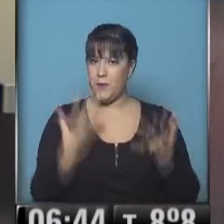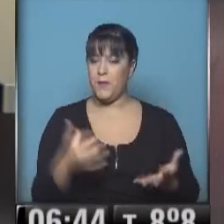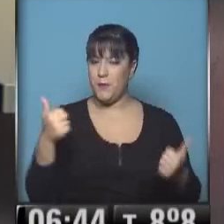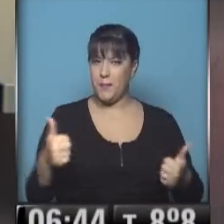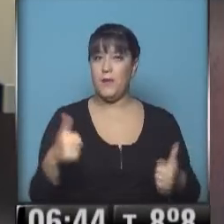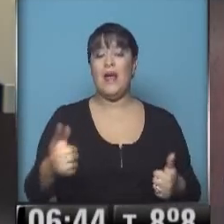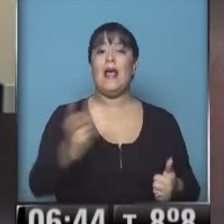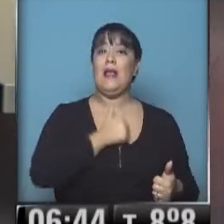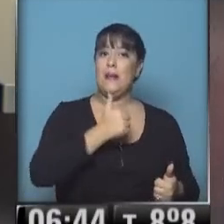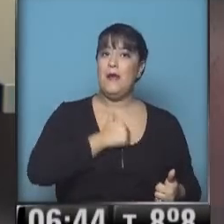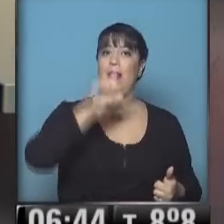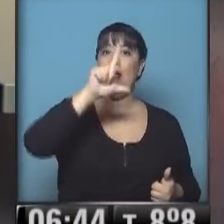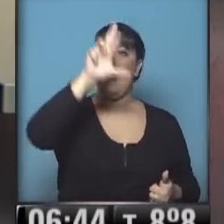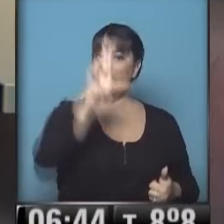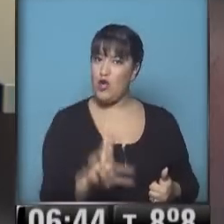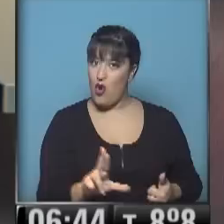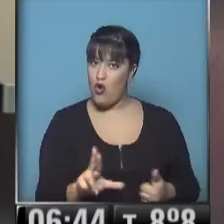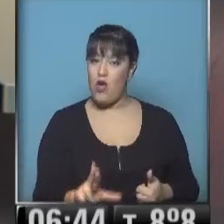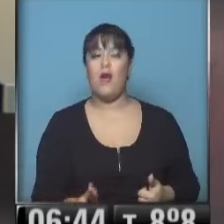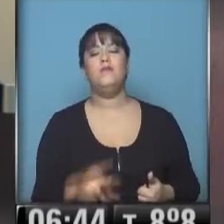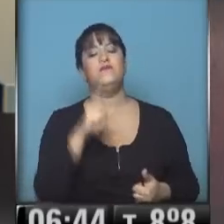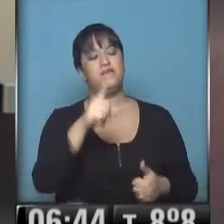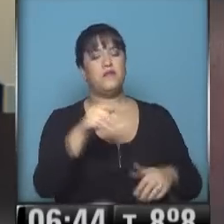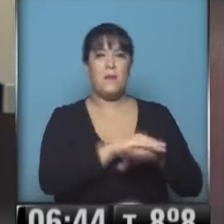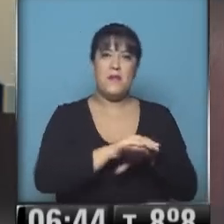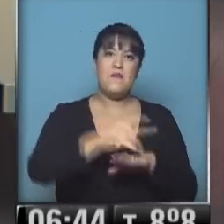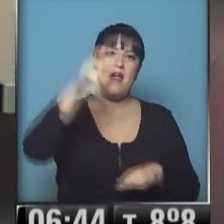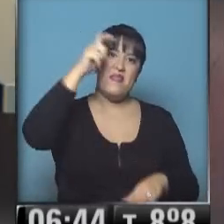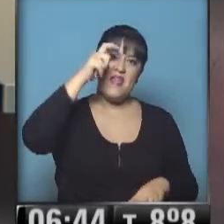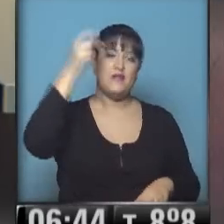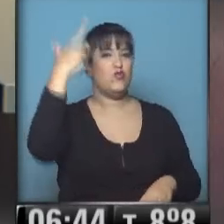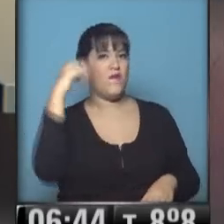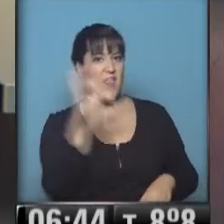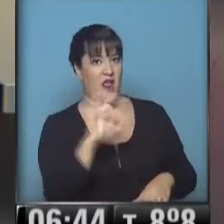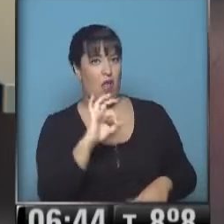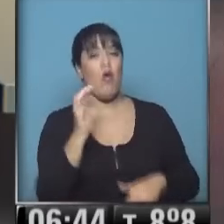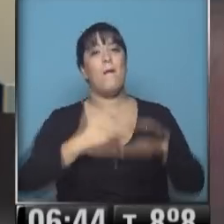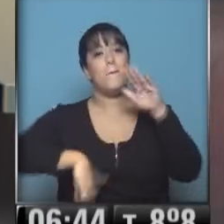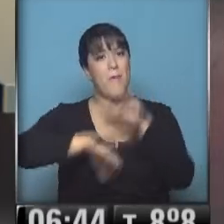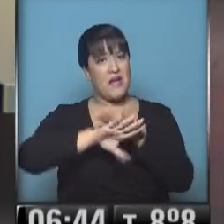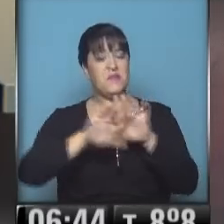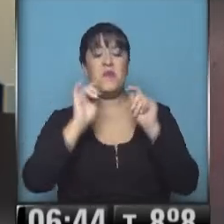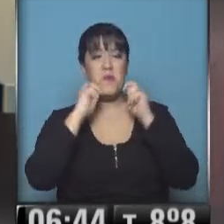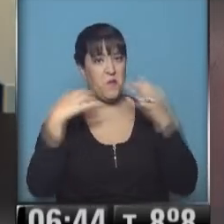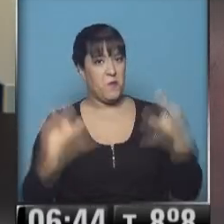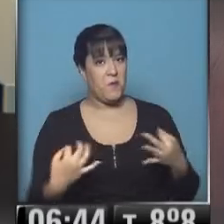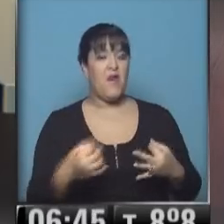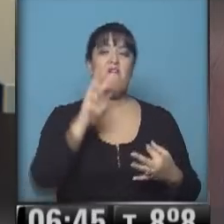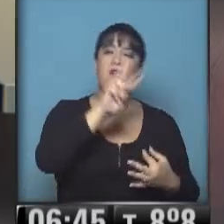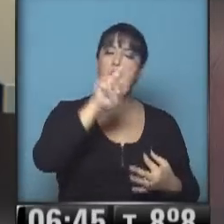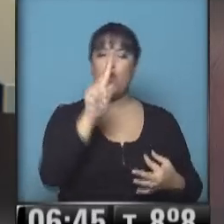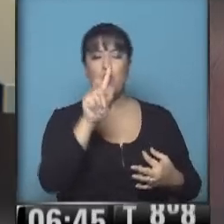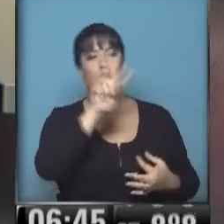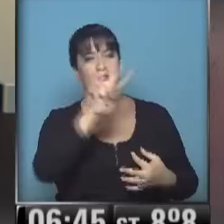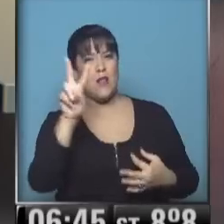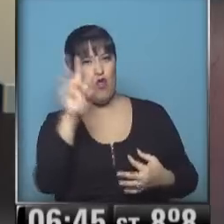para La Rioja, en las zonas del valle, mínimas de entre 10 y 9 grados. Las máximas todavía bastante agradables, 21 o 22 grados.